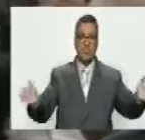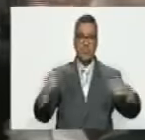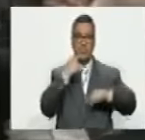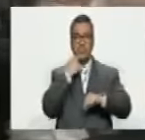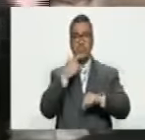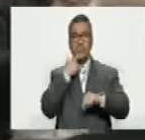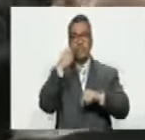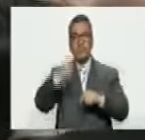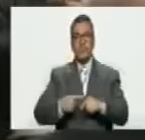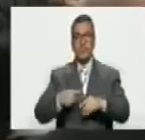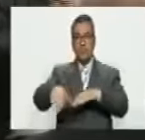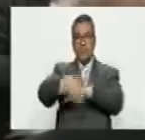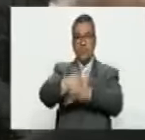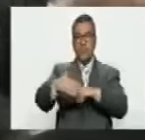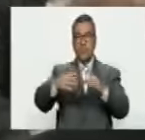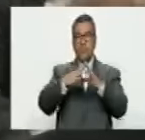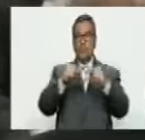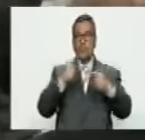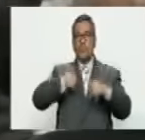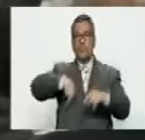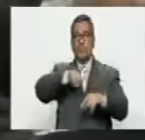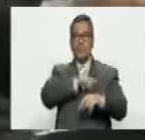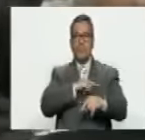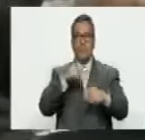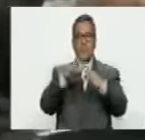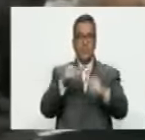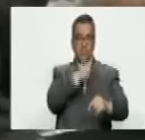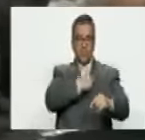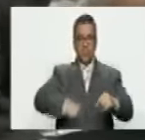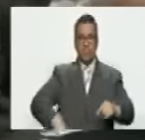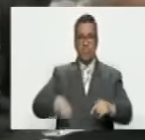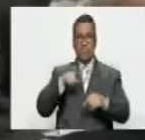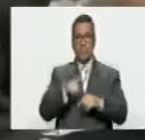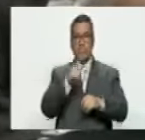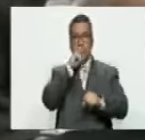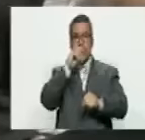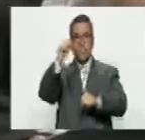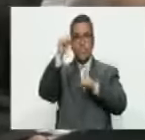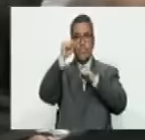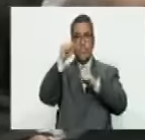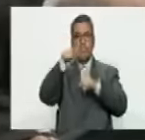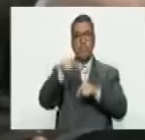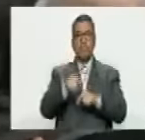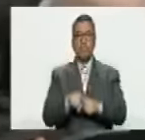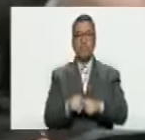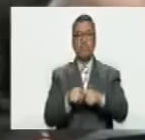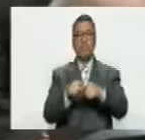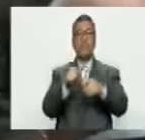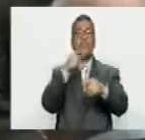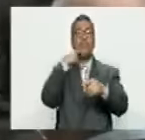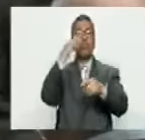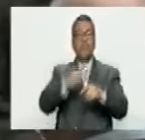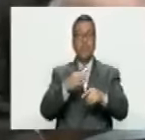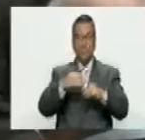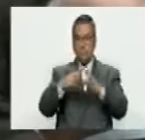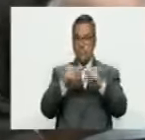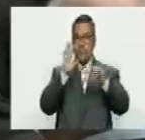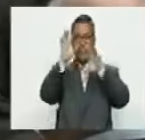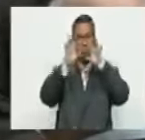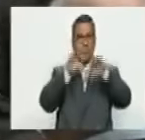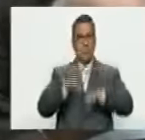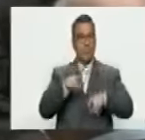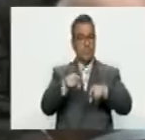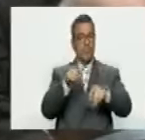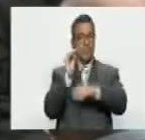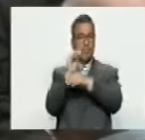hermoso. Recorrimos todas las calles. Nuestro candidato presidente, Nicolás Maduro Moro, el gallo Pinto, recorrió todo el país para